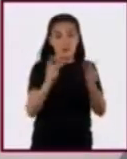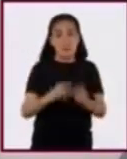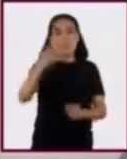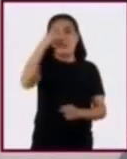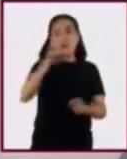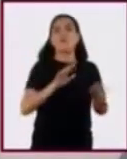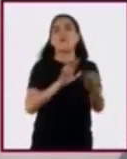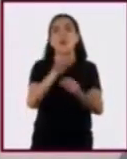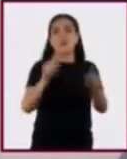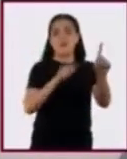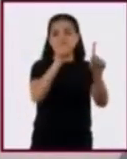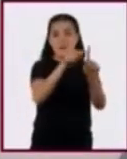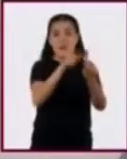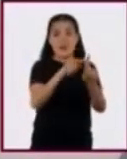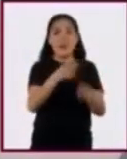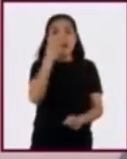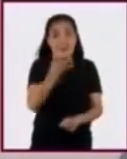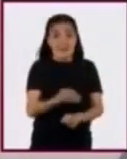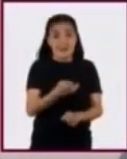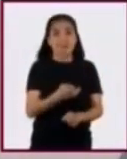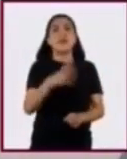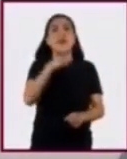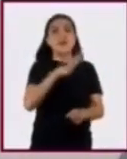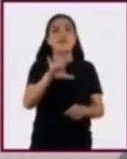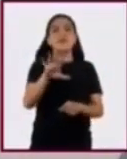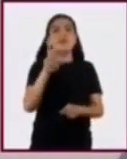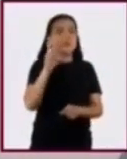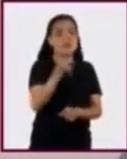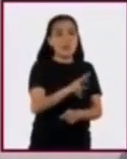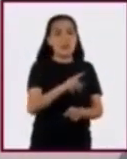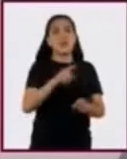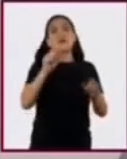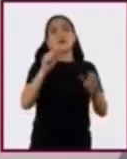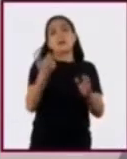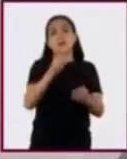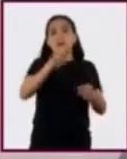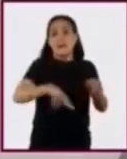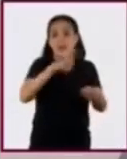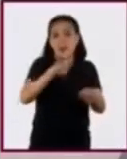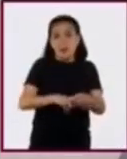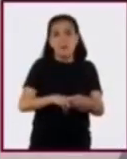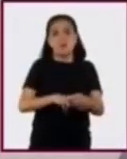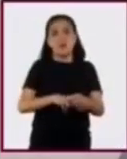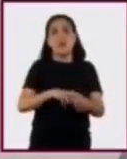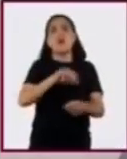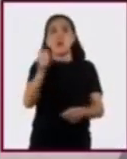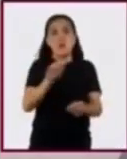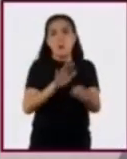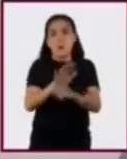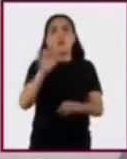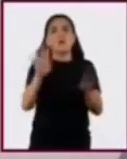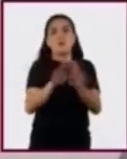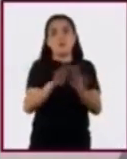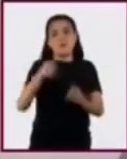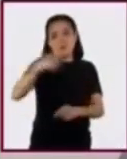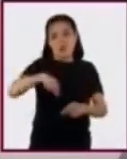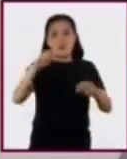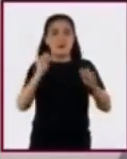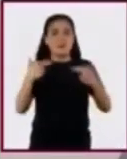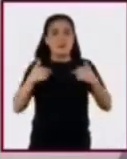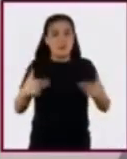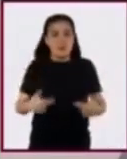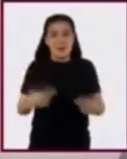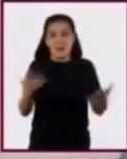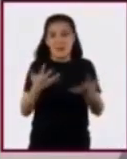propósito. Dentro de estos encontramos los sistemas naturales y los sistemas elaborados por el ser humano